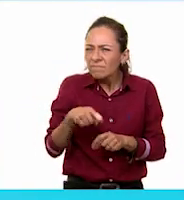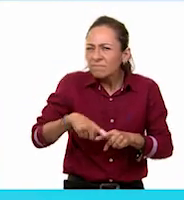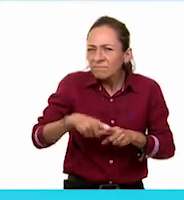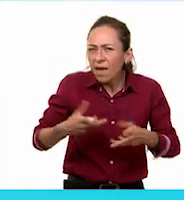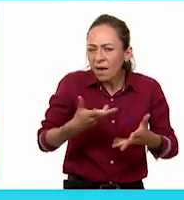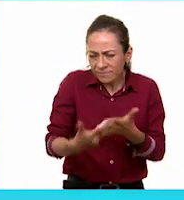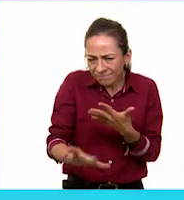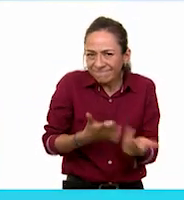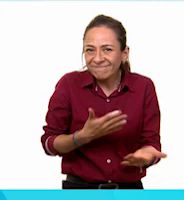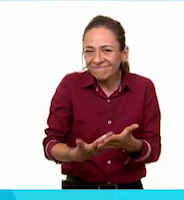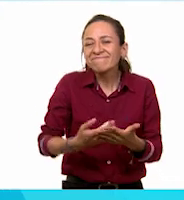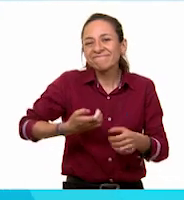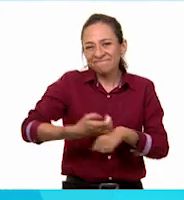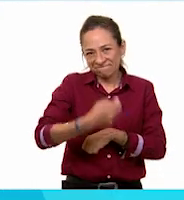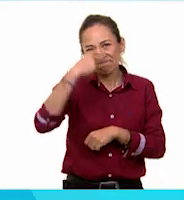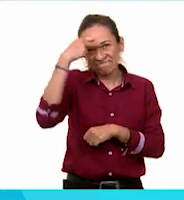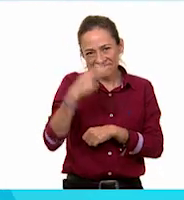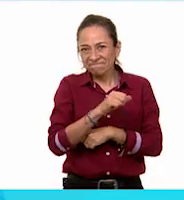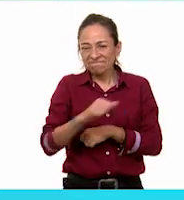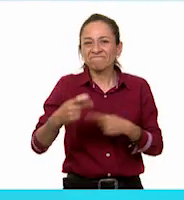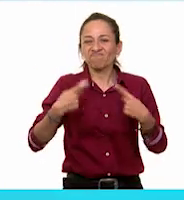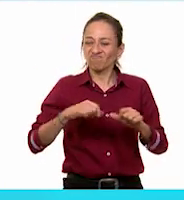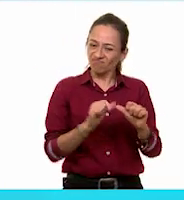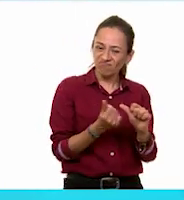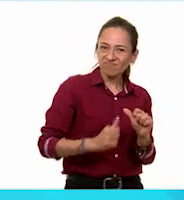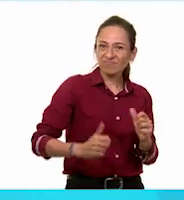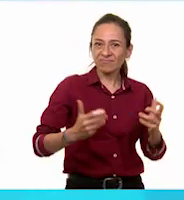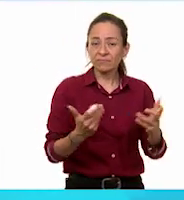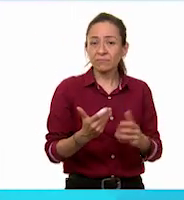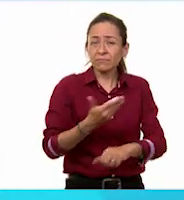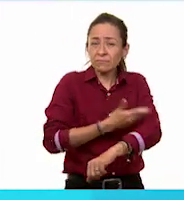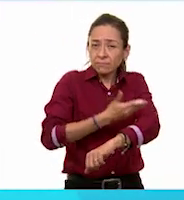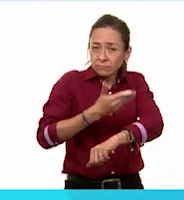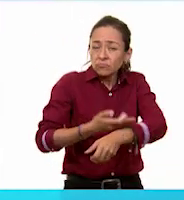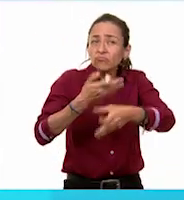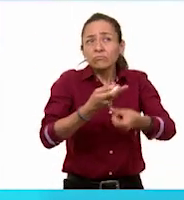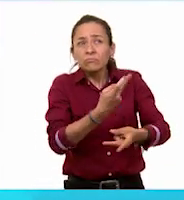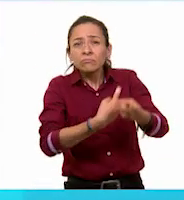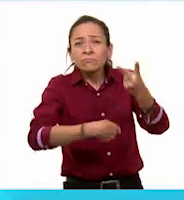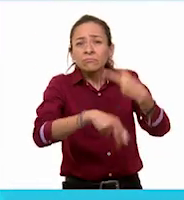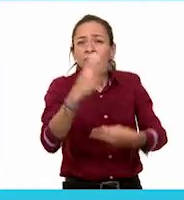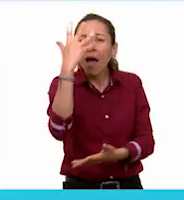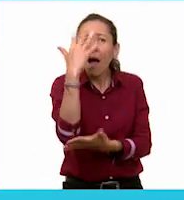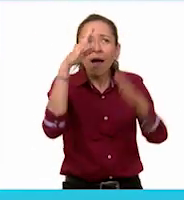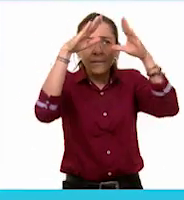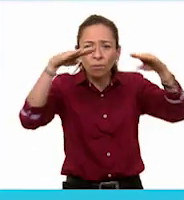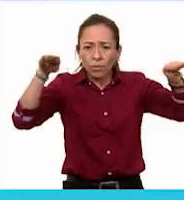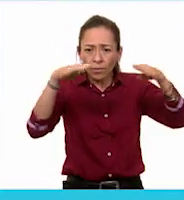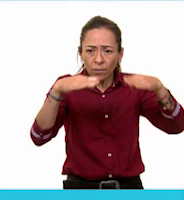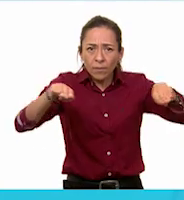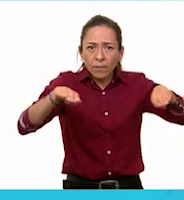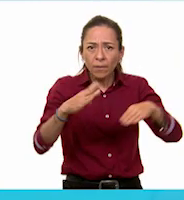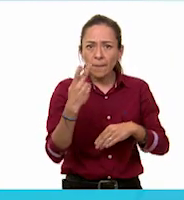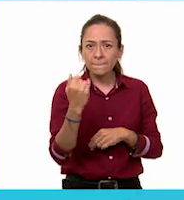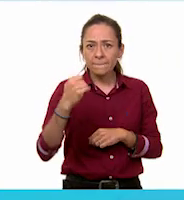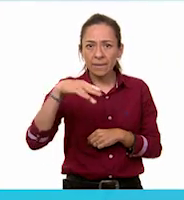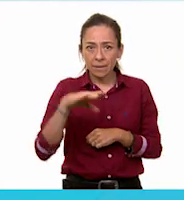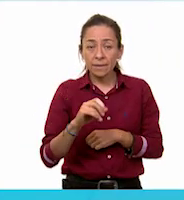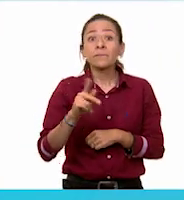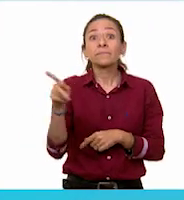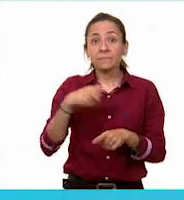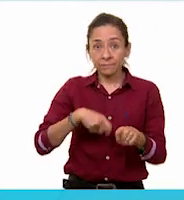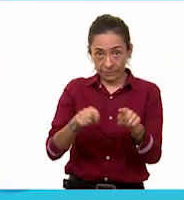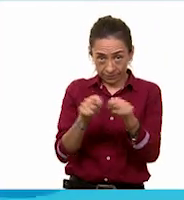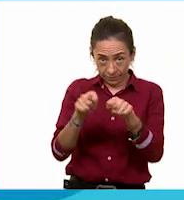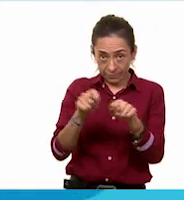del Estado de México, con madera de pino. Mi tío, cuando fue de viaje,